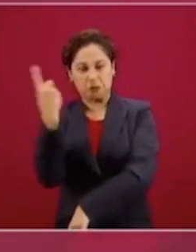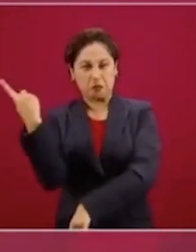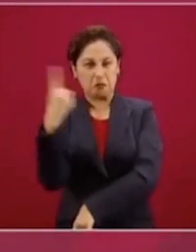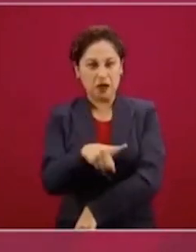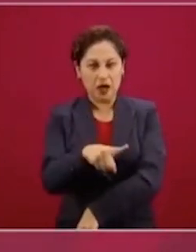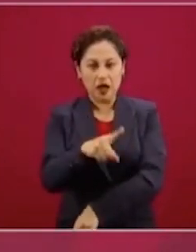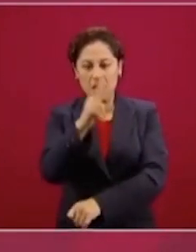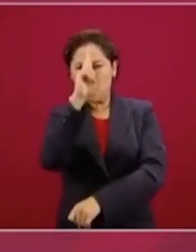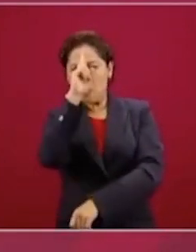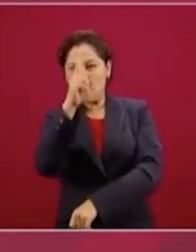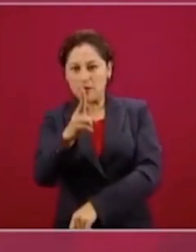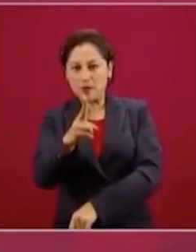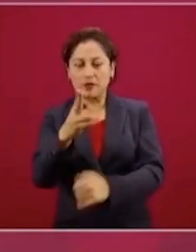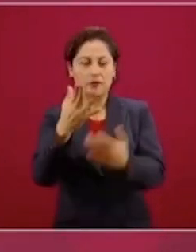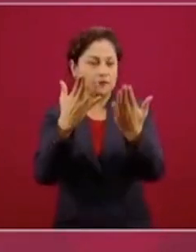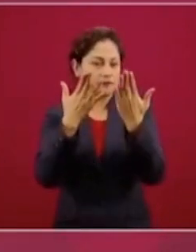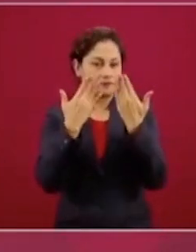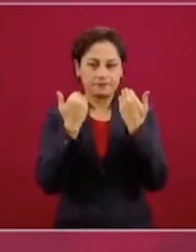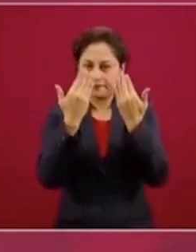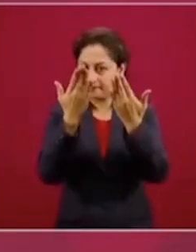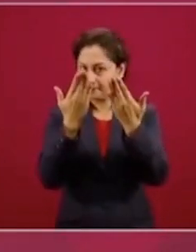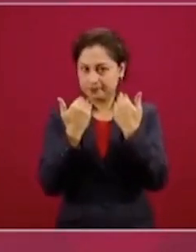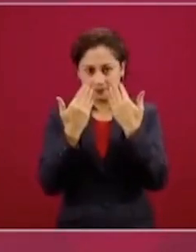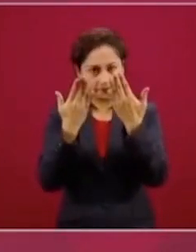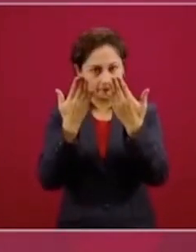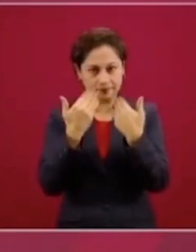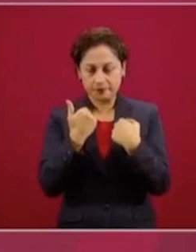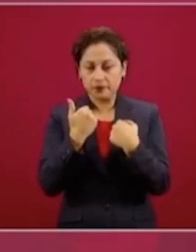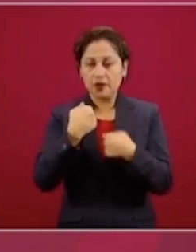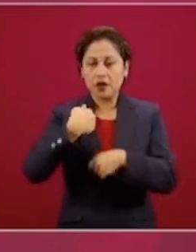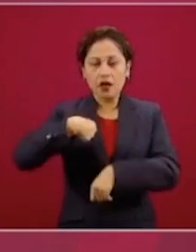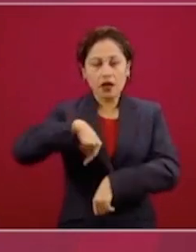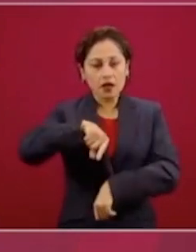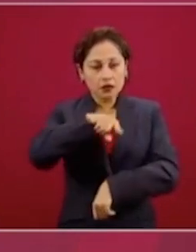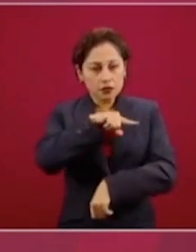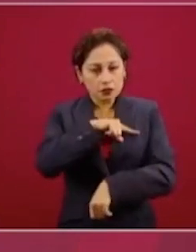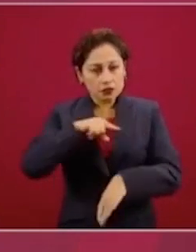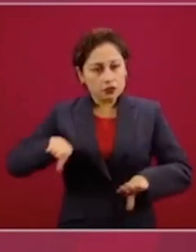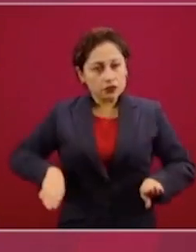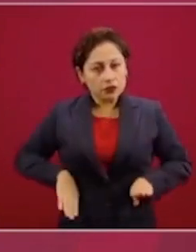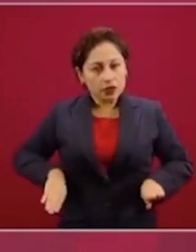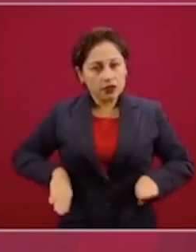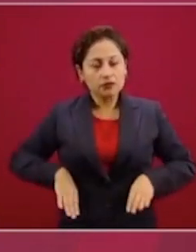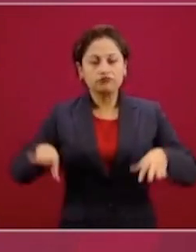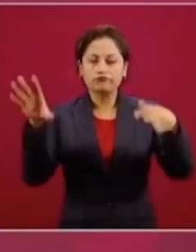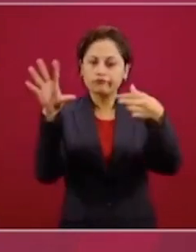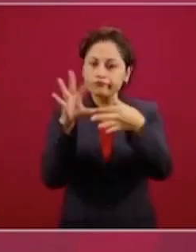prohibiciones, es más que nada convencer, persuadir.